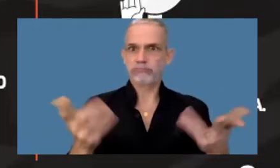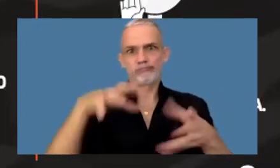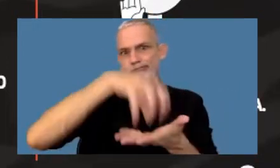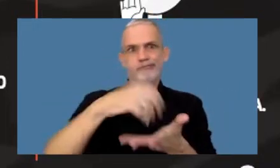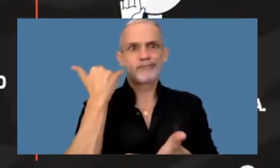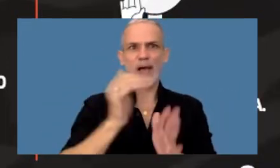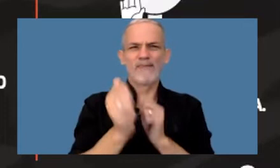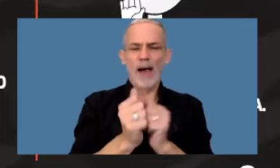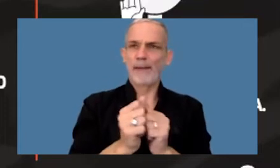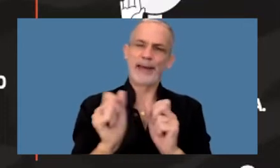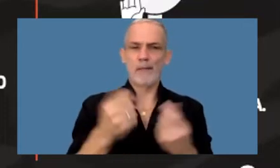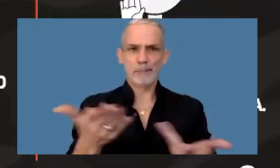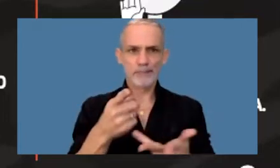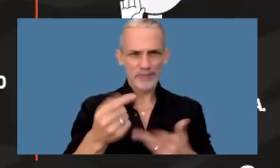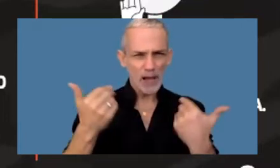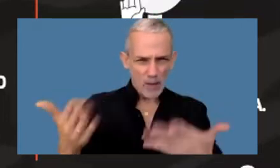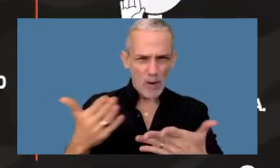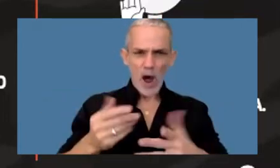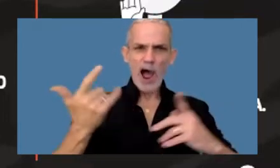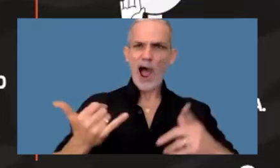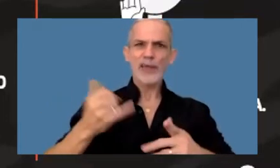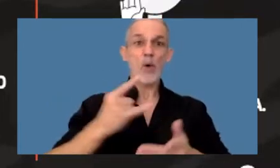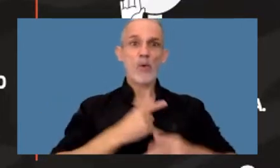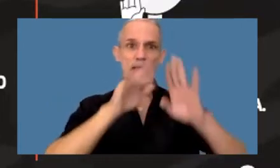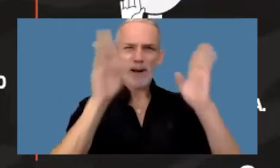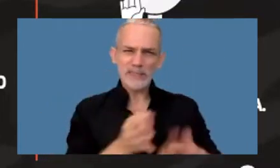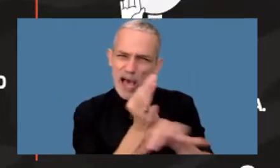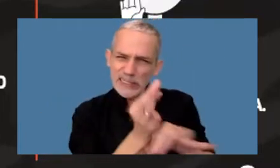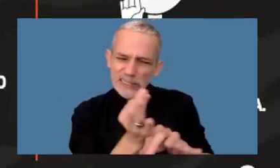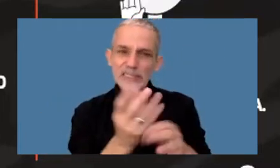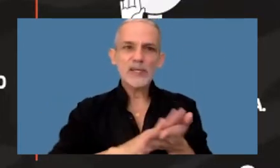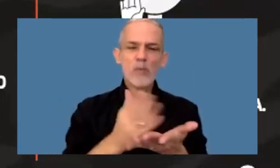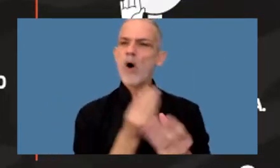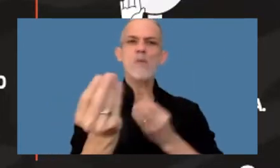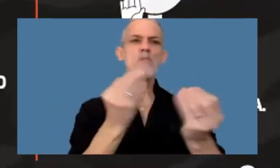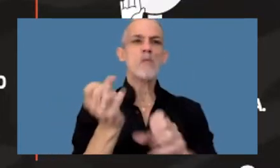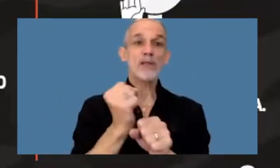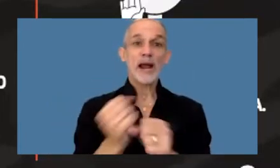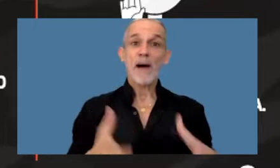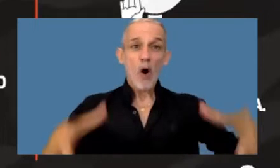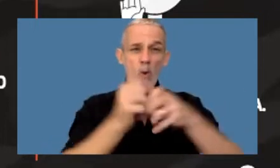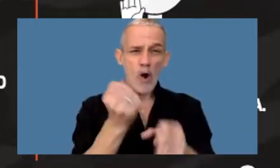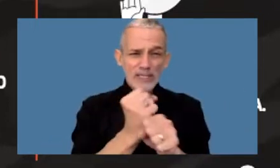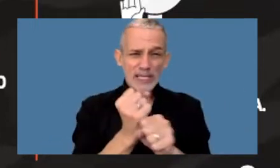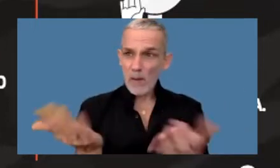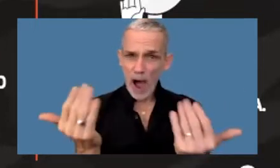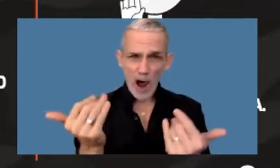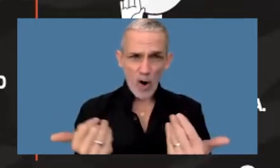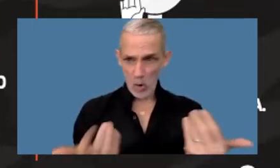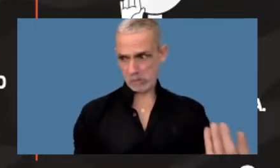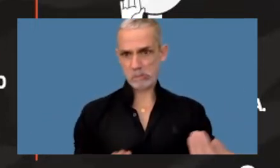que se carteliza que tiene universidades que tiene bolsa de trabajo que pasó de tener